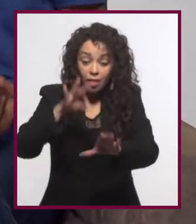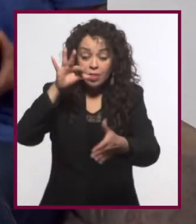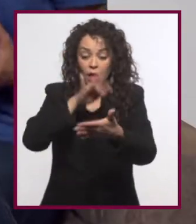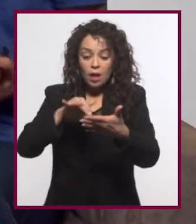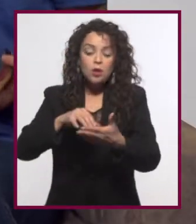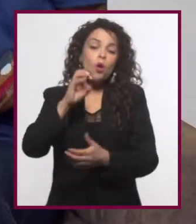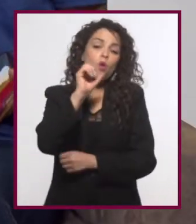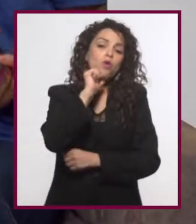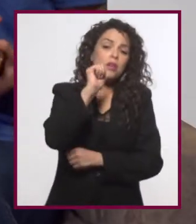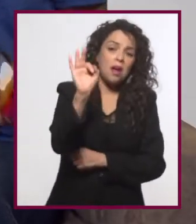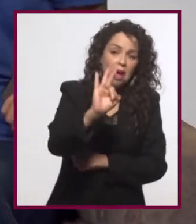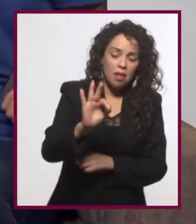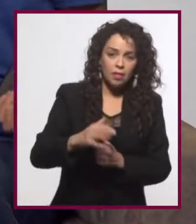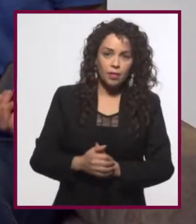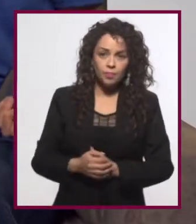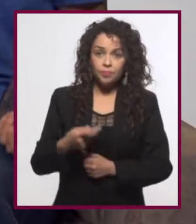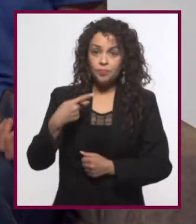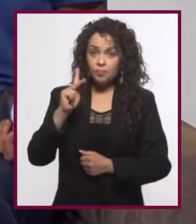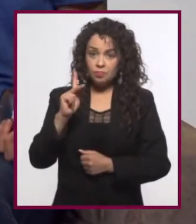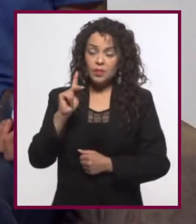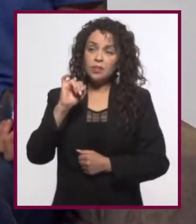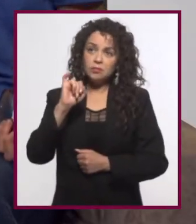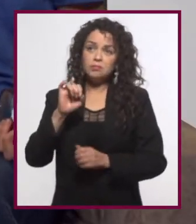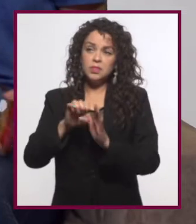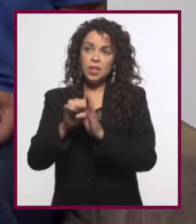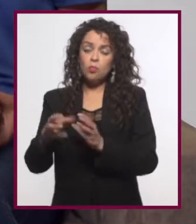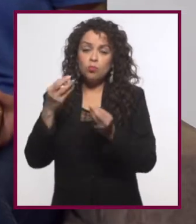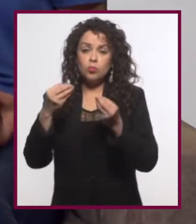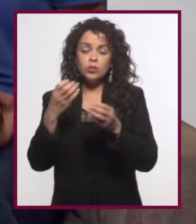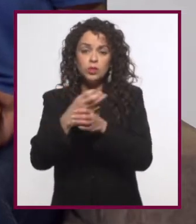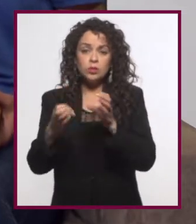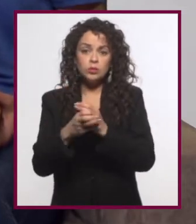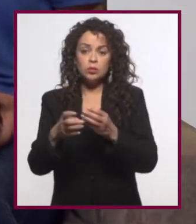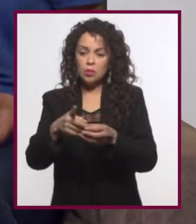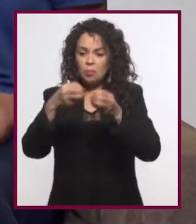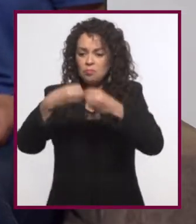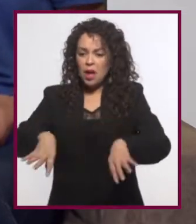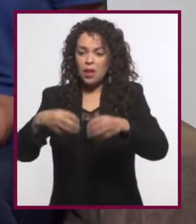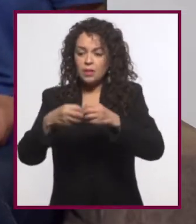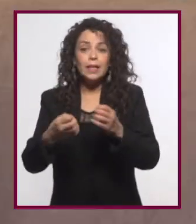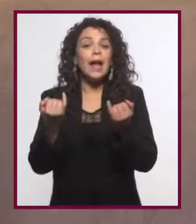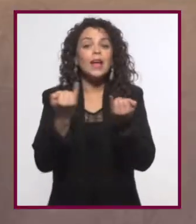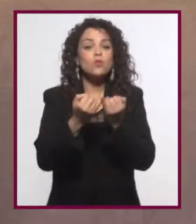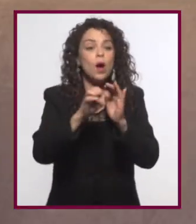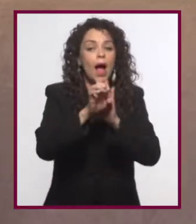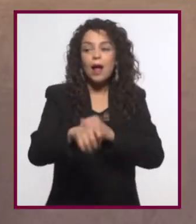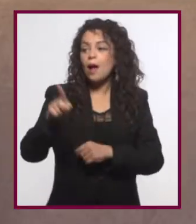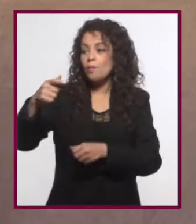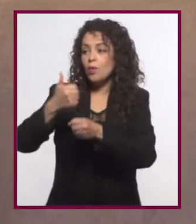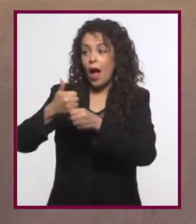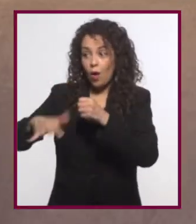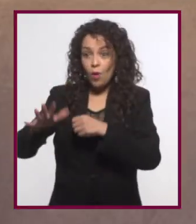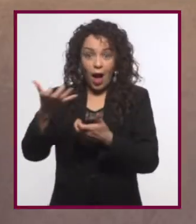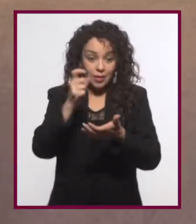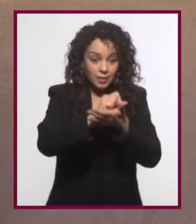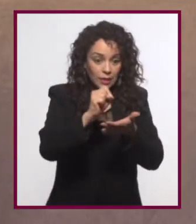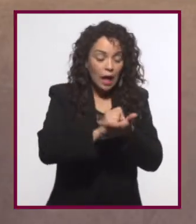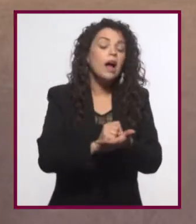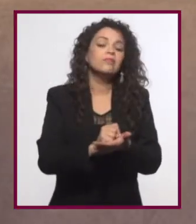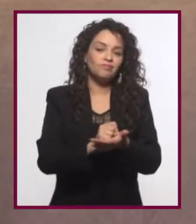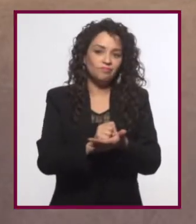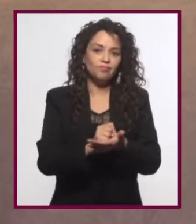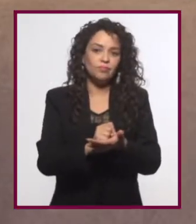sé es que probablemente muchas cosas se perdieron. Como esto que escribió la abuela. Y así como era difícil dar a conocer esto,